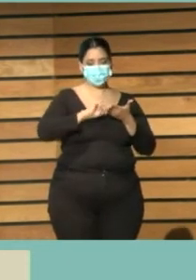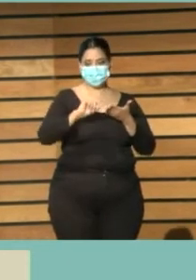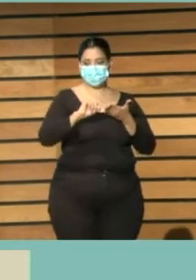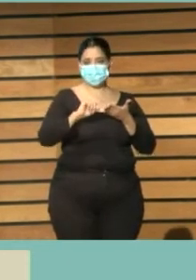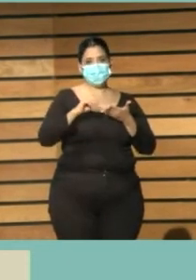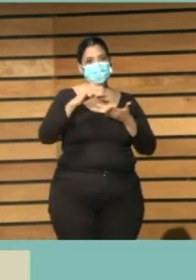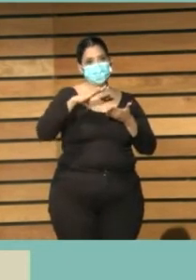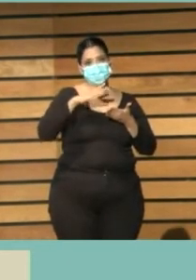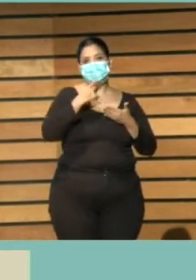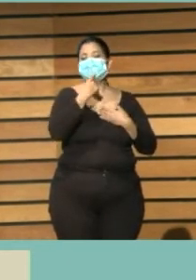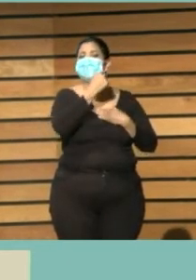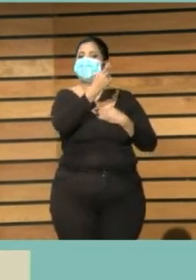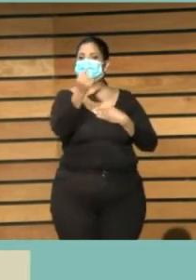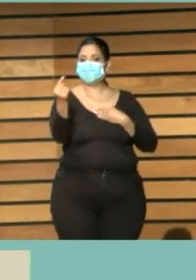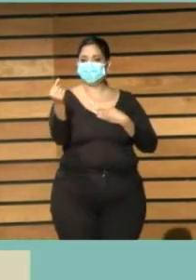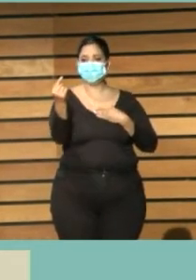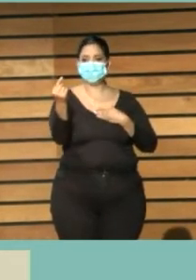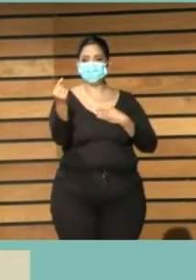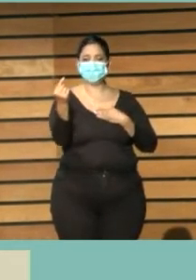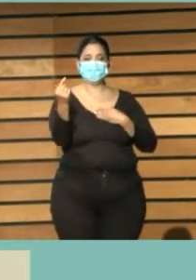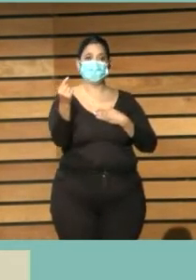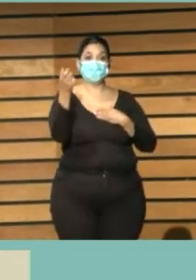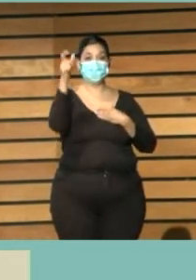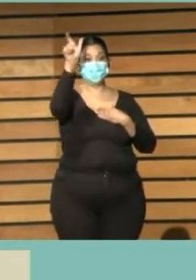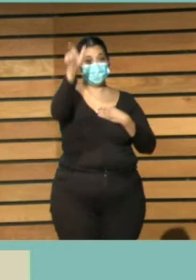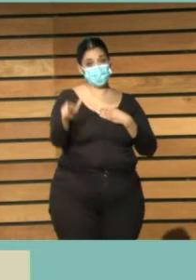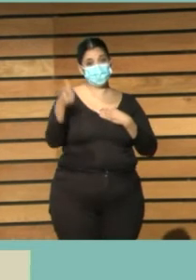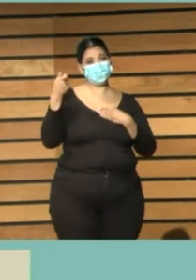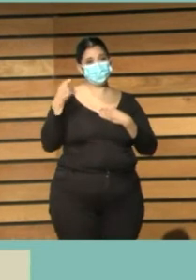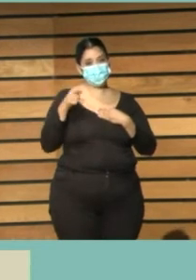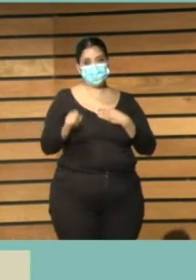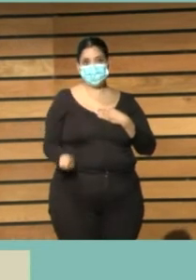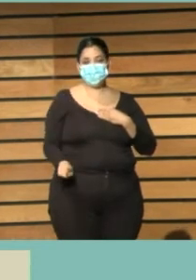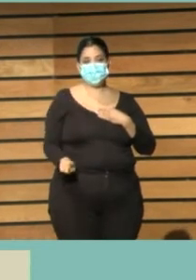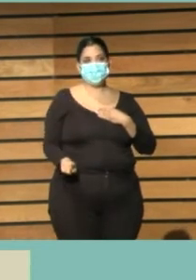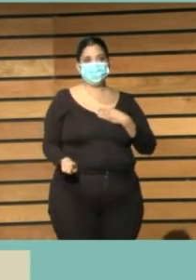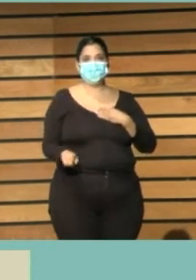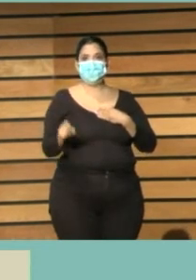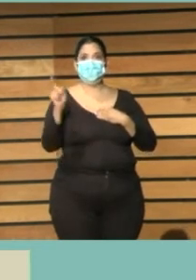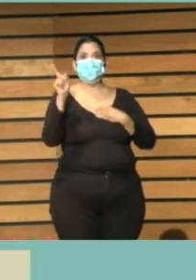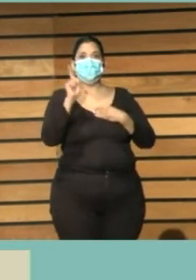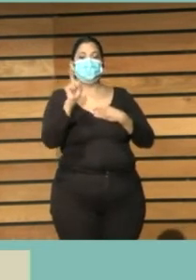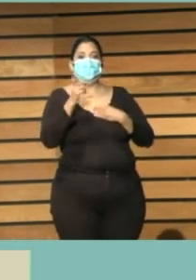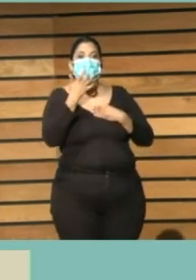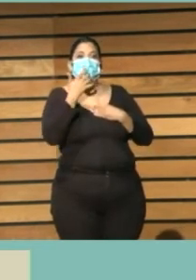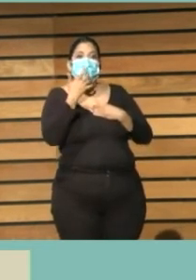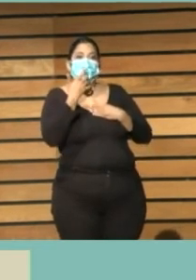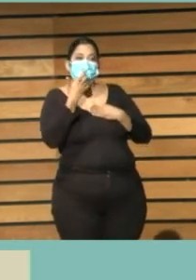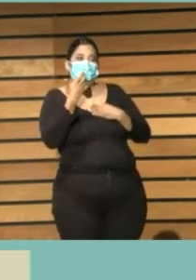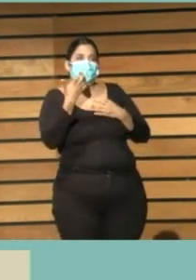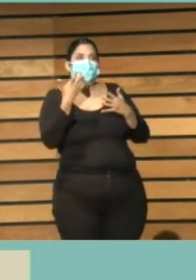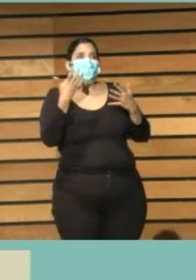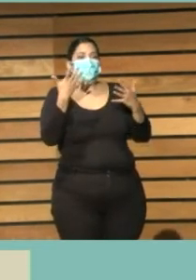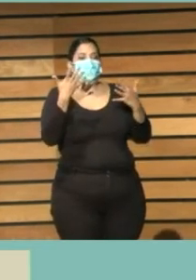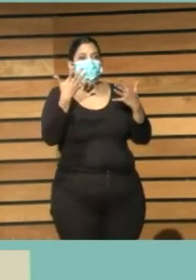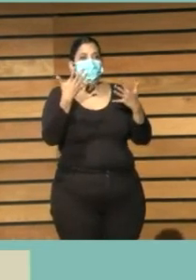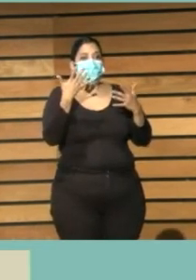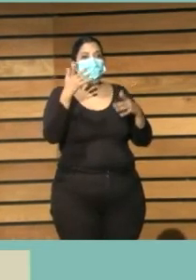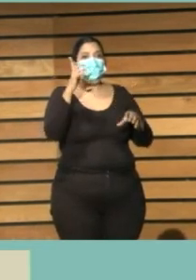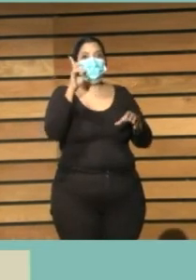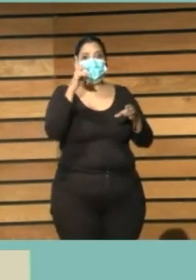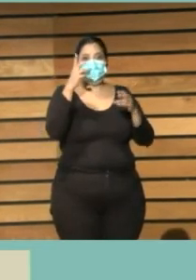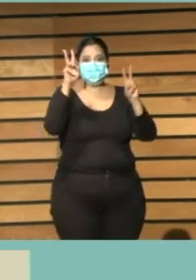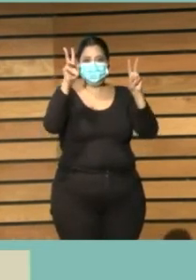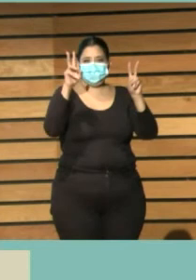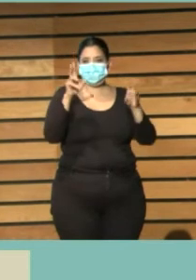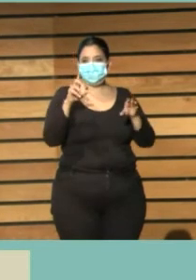decir que bueno que los bibliotecarios no participamos en muchas de las cosas que se supone que deberíamos participar y